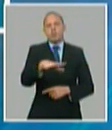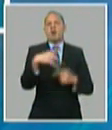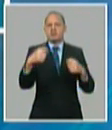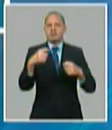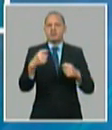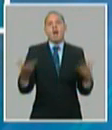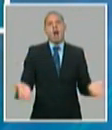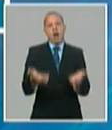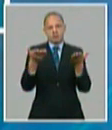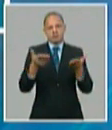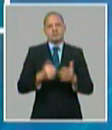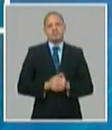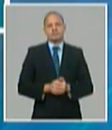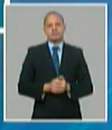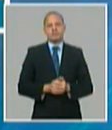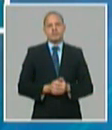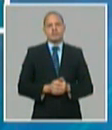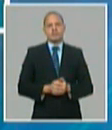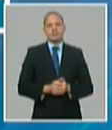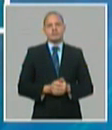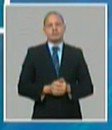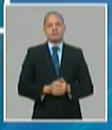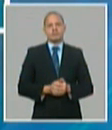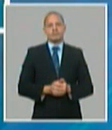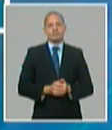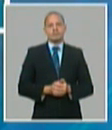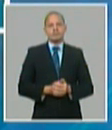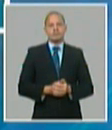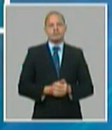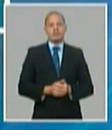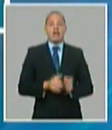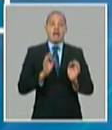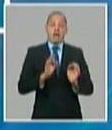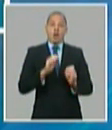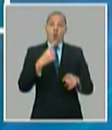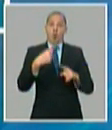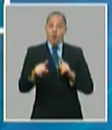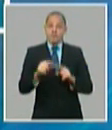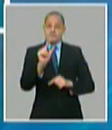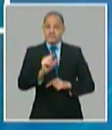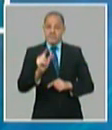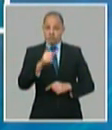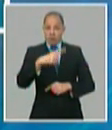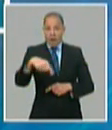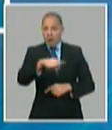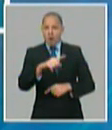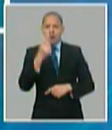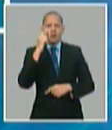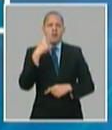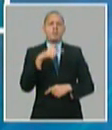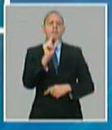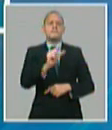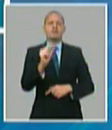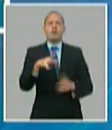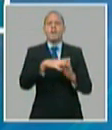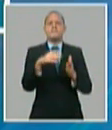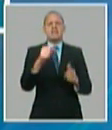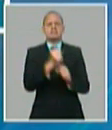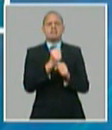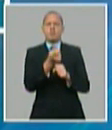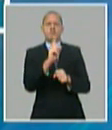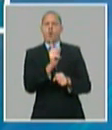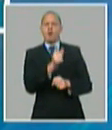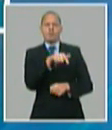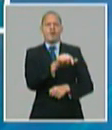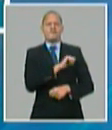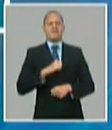y la tasa de desocupación se incrementa en un 0,4% que es bueno voy a explicar por qué y alcanzará